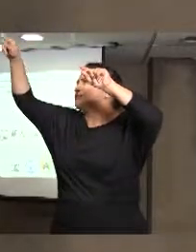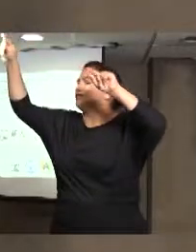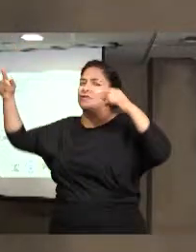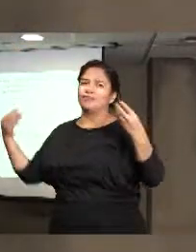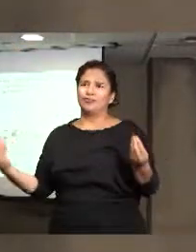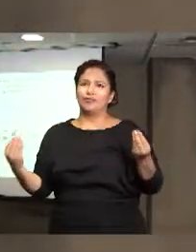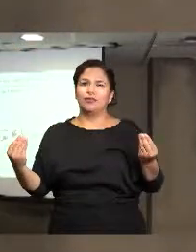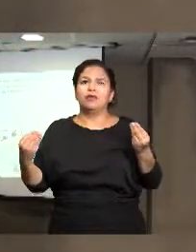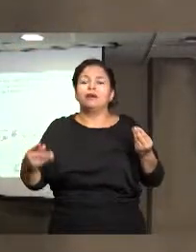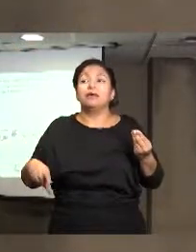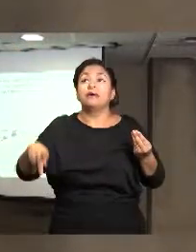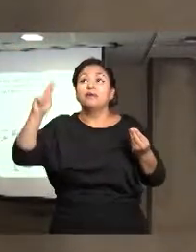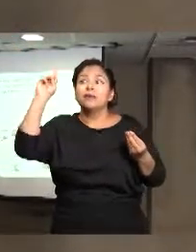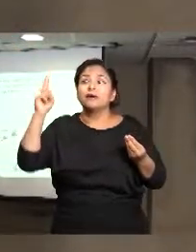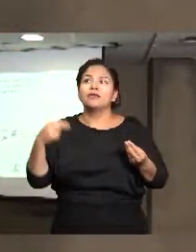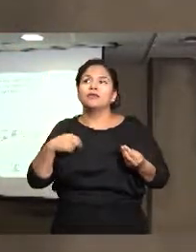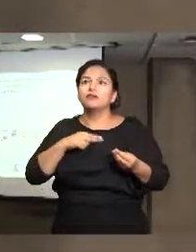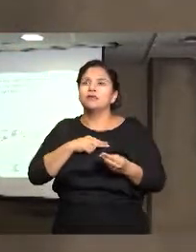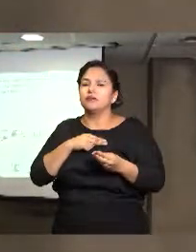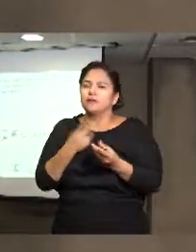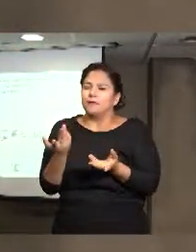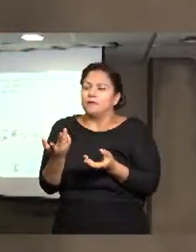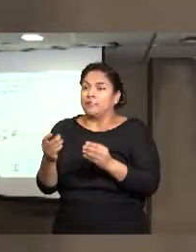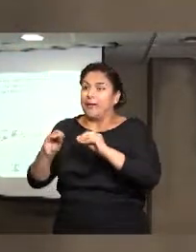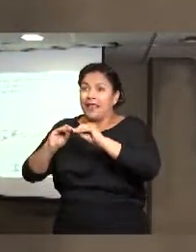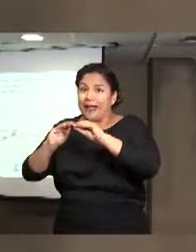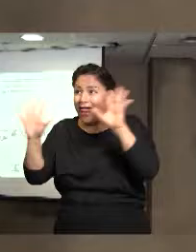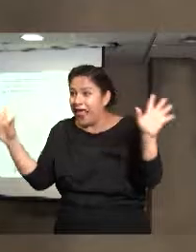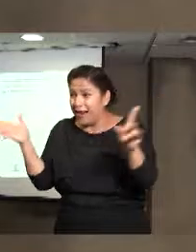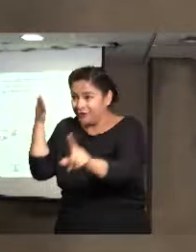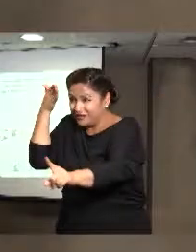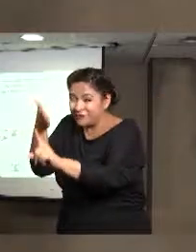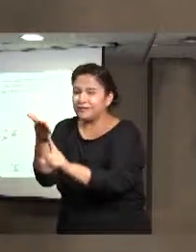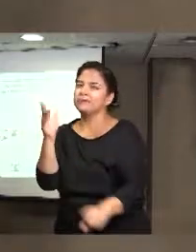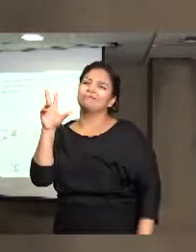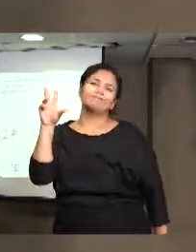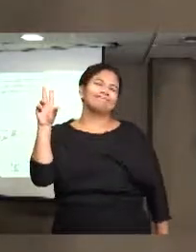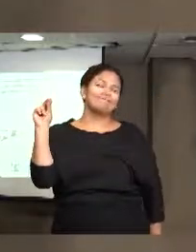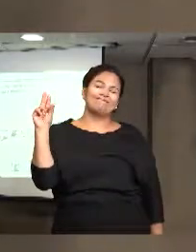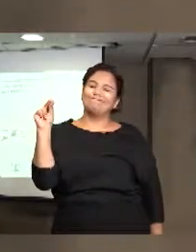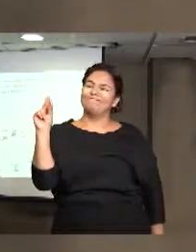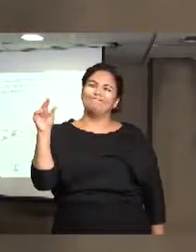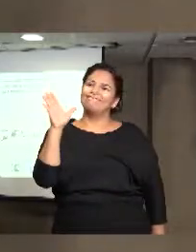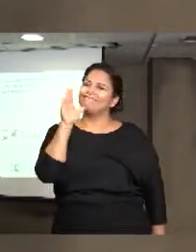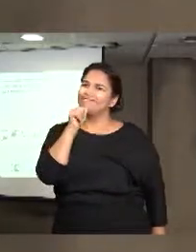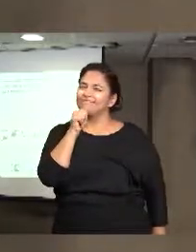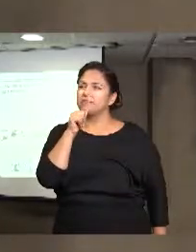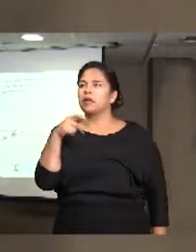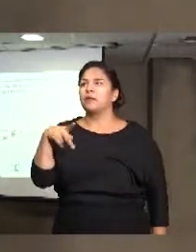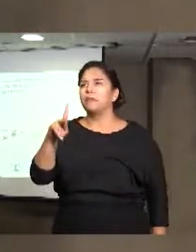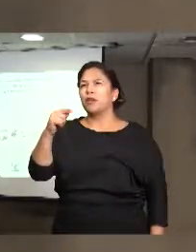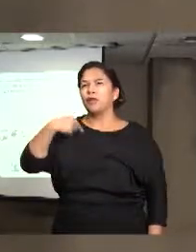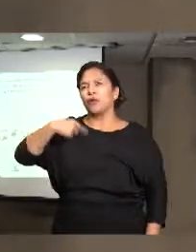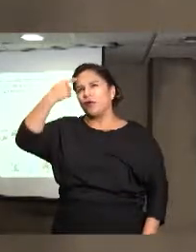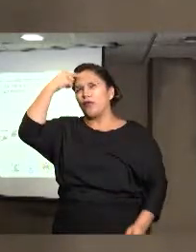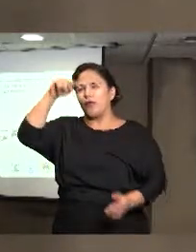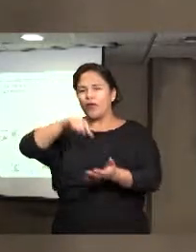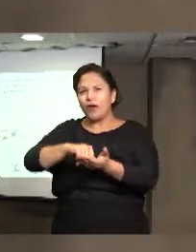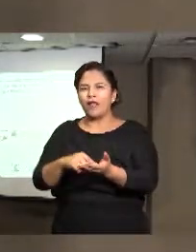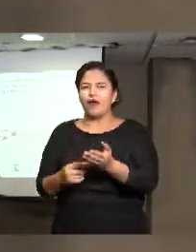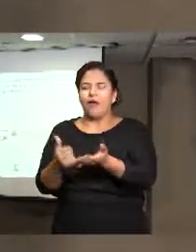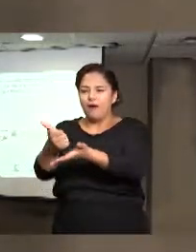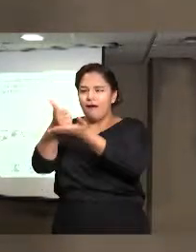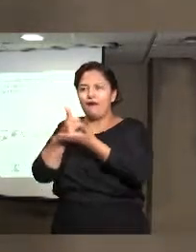datos no se pueden confirmar, porque no hay datos reales, creo que una de las cosas que nos va a ayudar tremendamente es a nivel